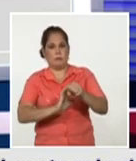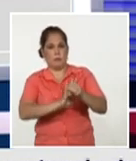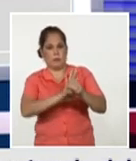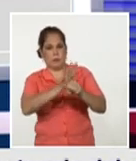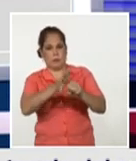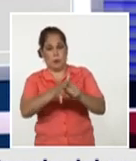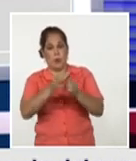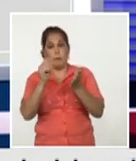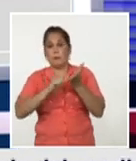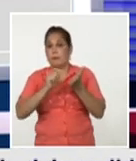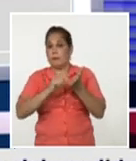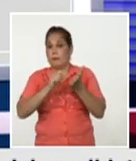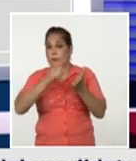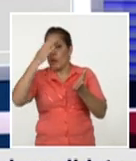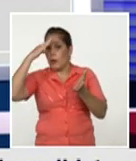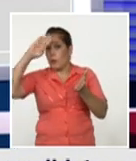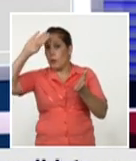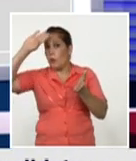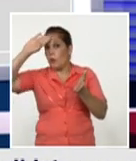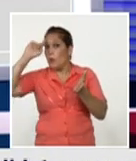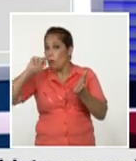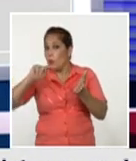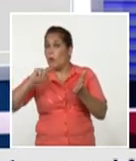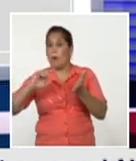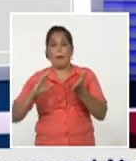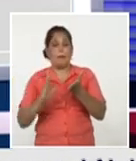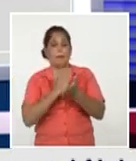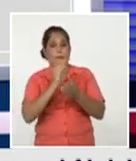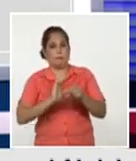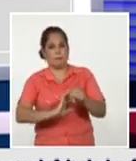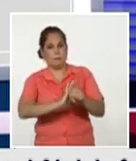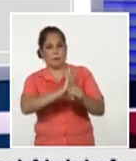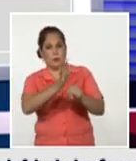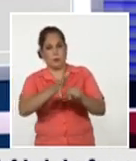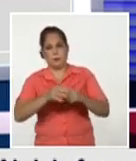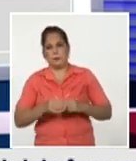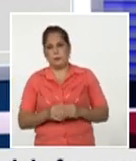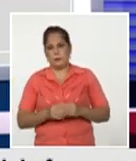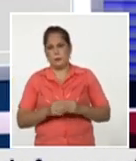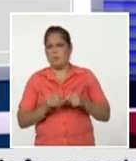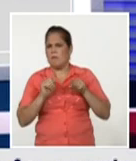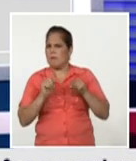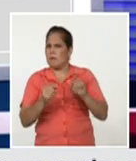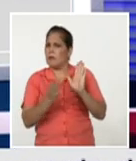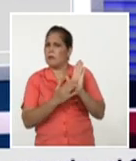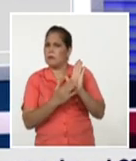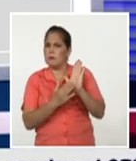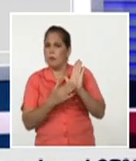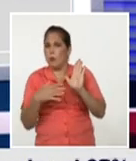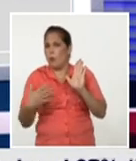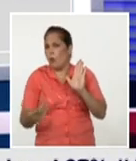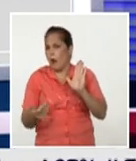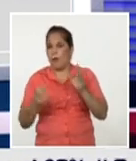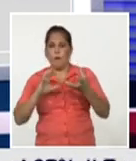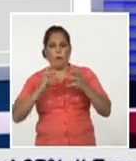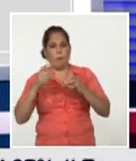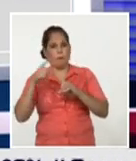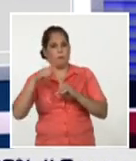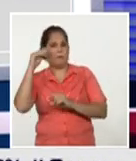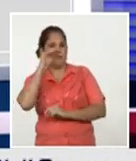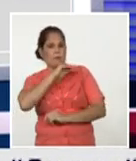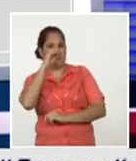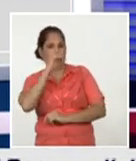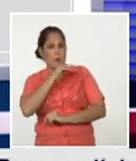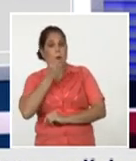registra Cuba contra esta terrible enfermedad en qué se basan cuáles son las plataformas tecnológicas que le